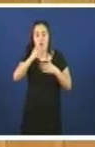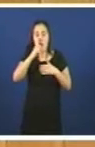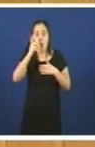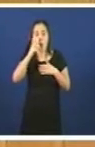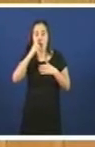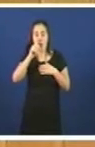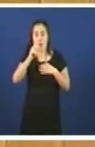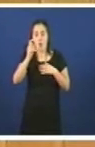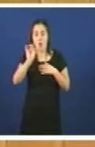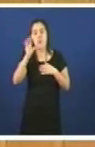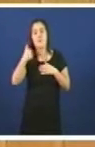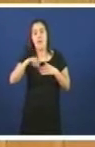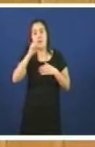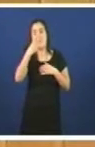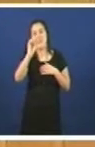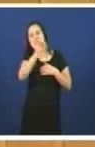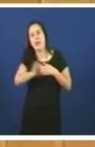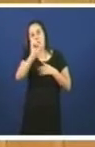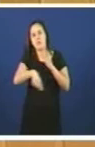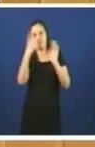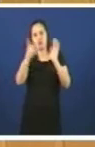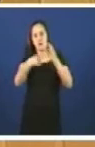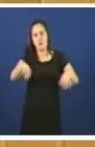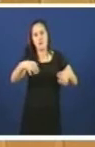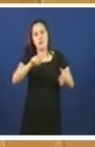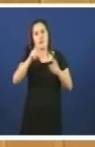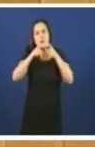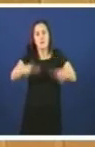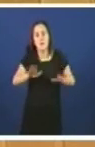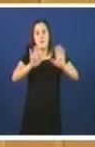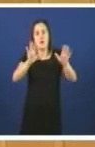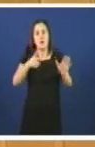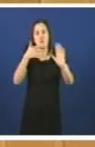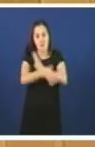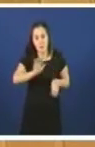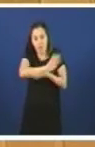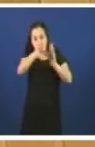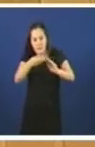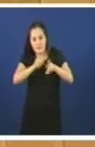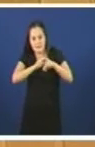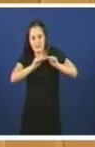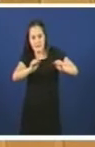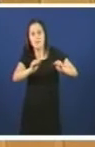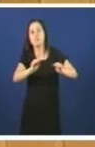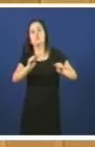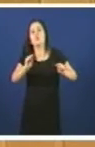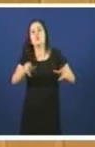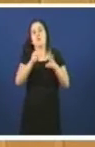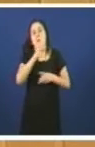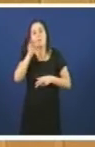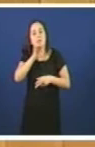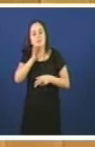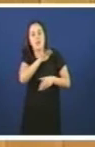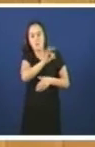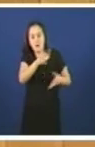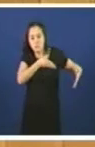lingüística, buscando sempre que se aceiten as características da sociedade galega actual e que permitan ir na dirección apuntada